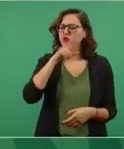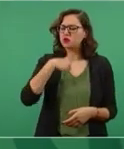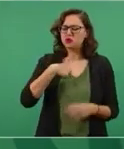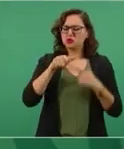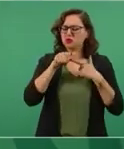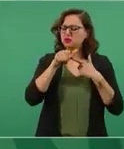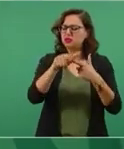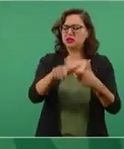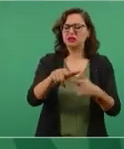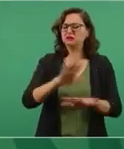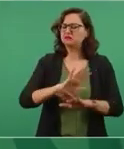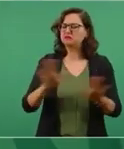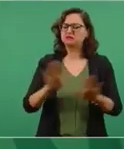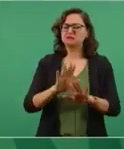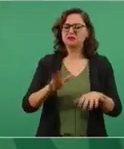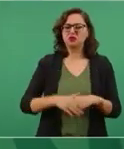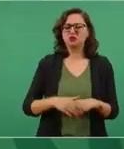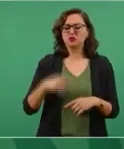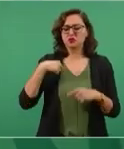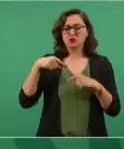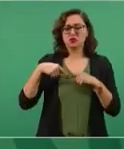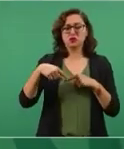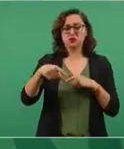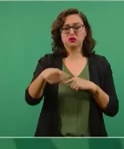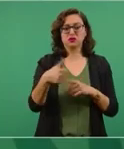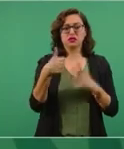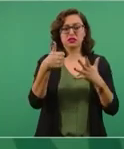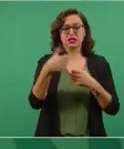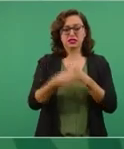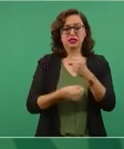Me quedan todavía seis años,